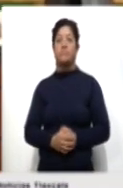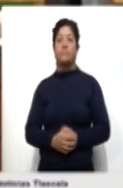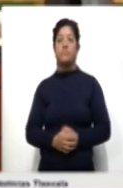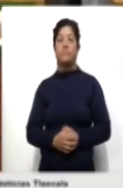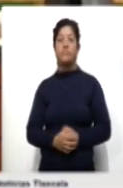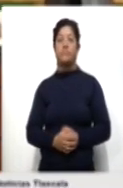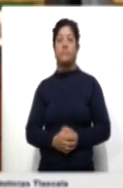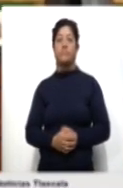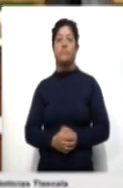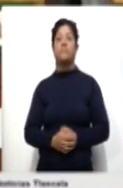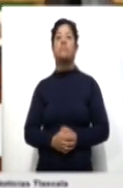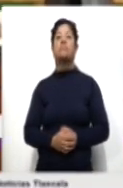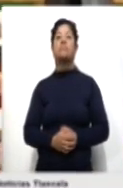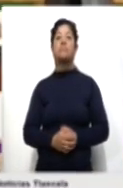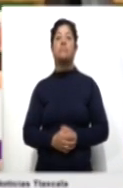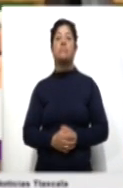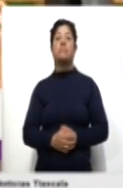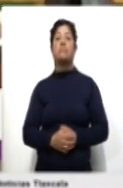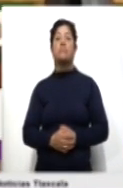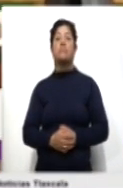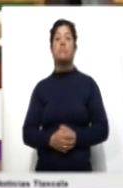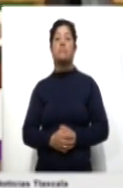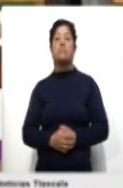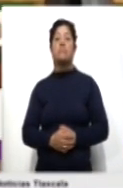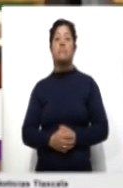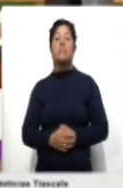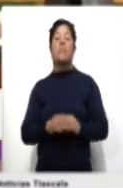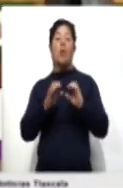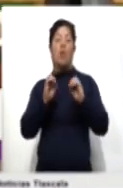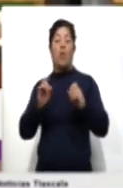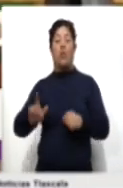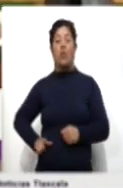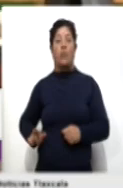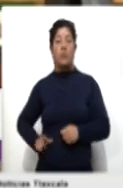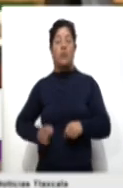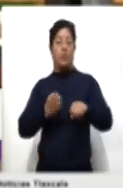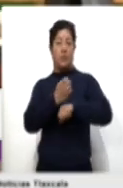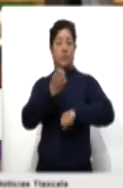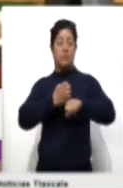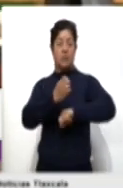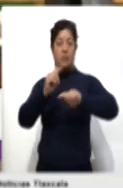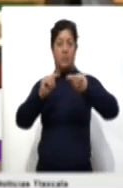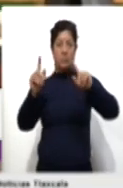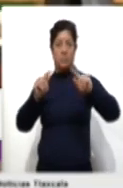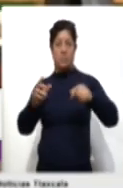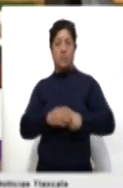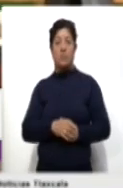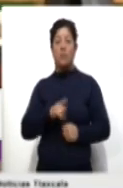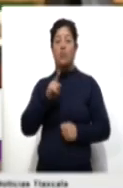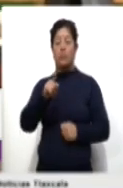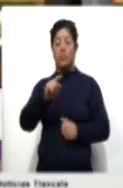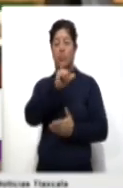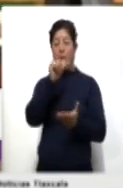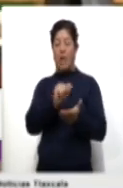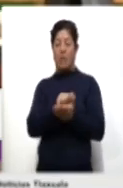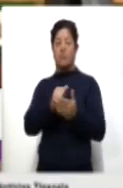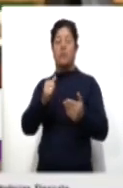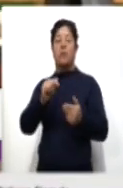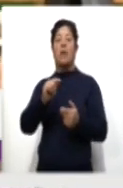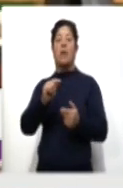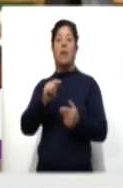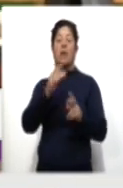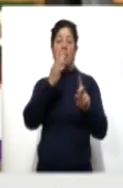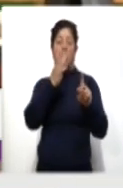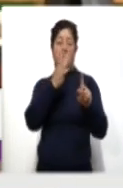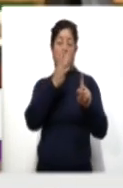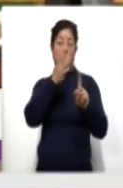del registrocivil.gov o a la página del gobierno del estado de Tlaxcala, tu acta en línea y de